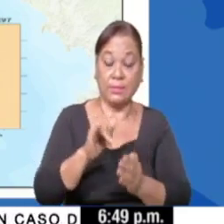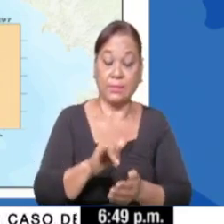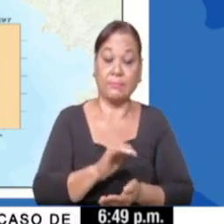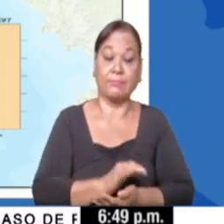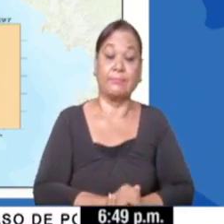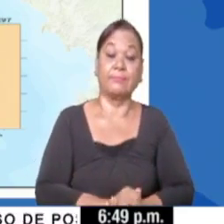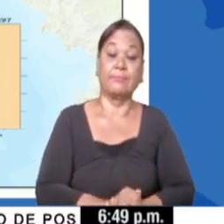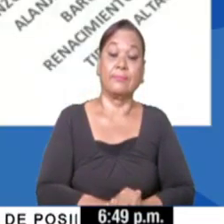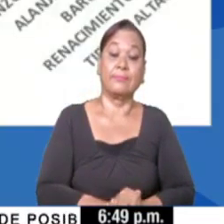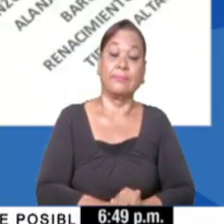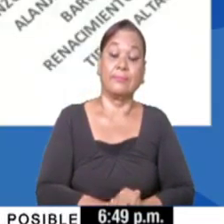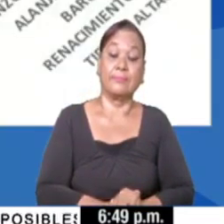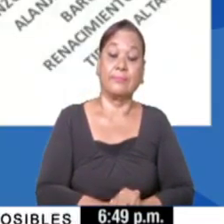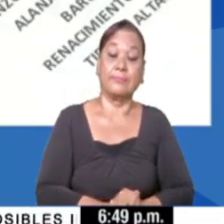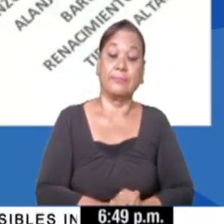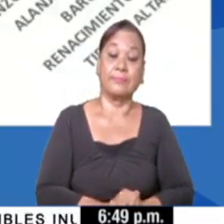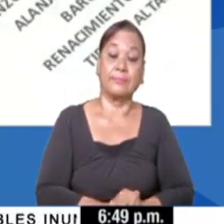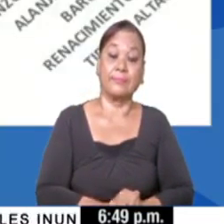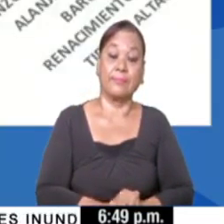habitantes.